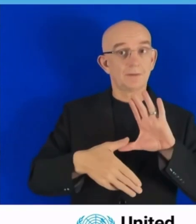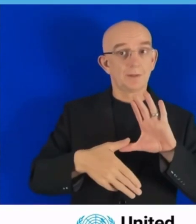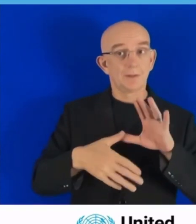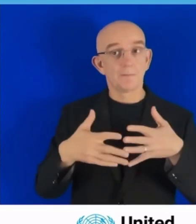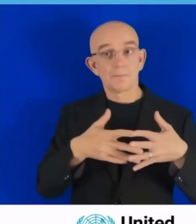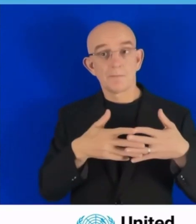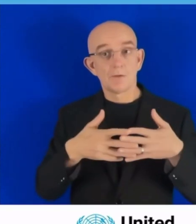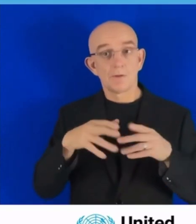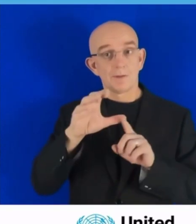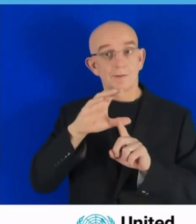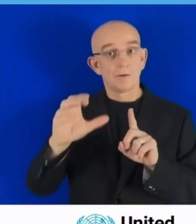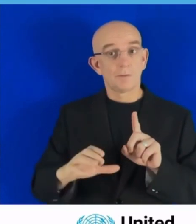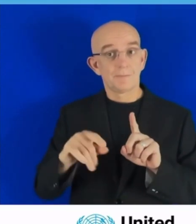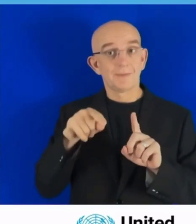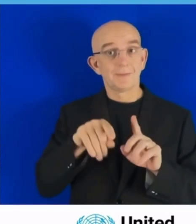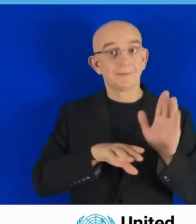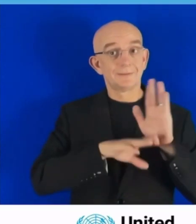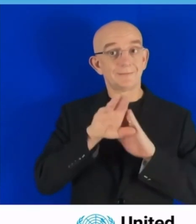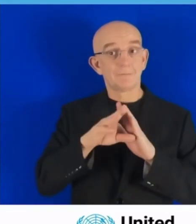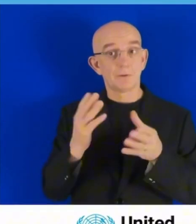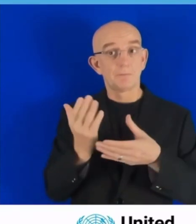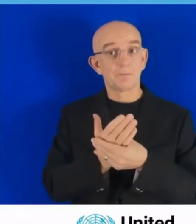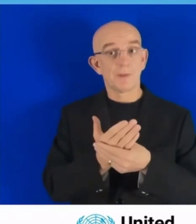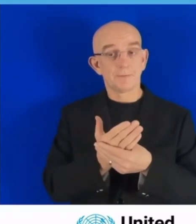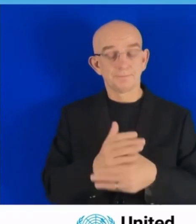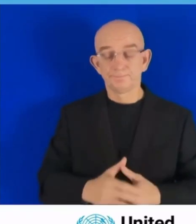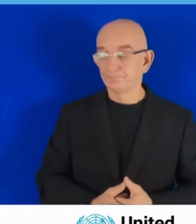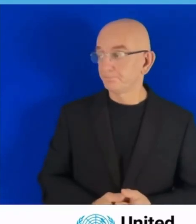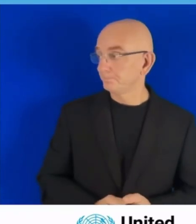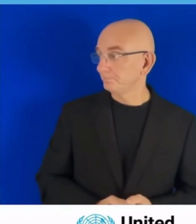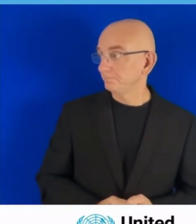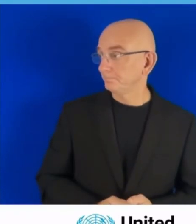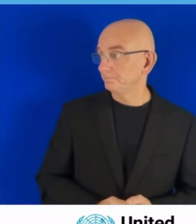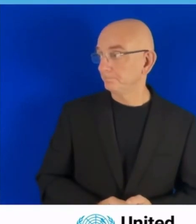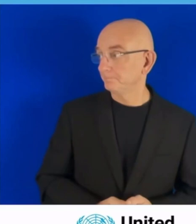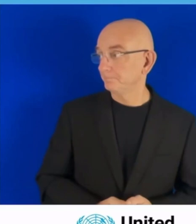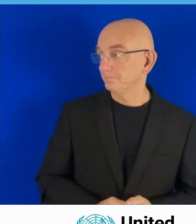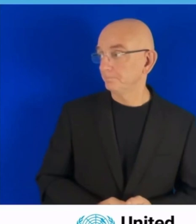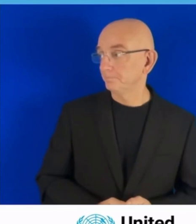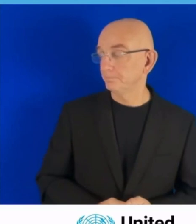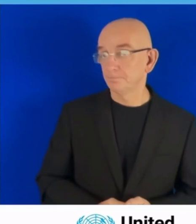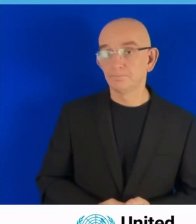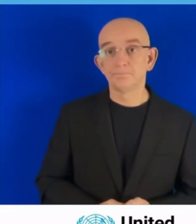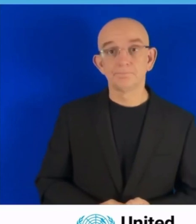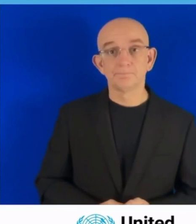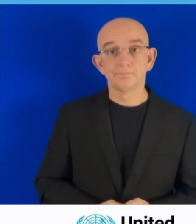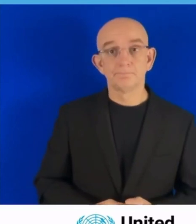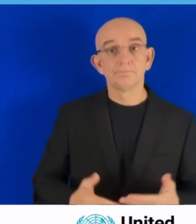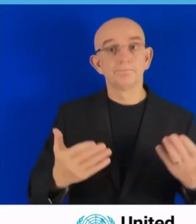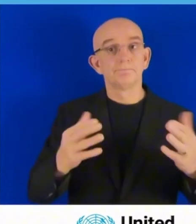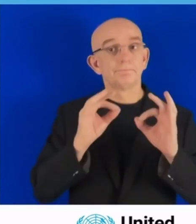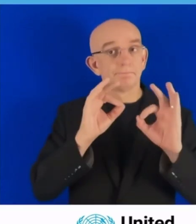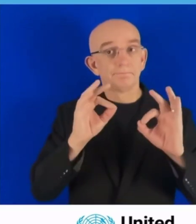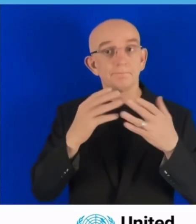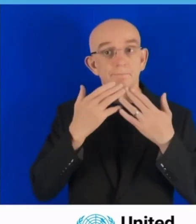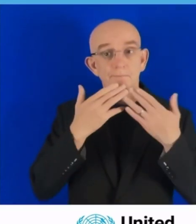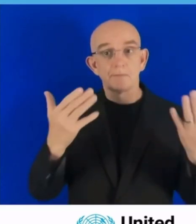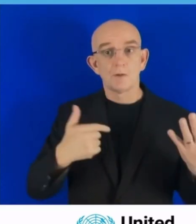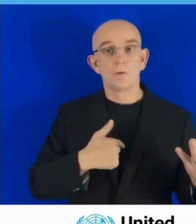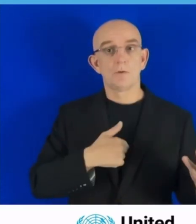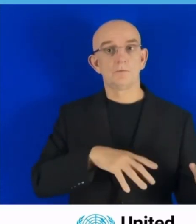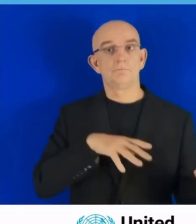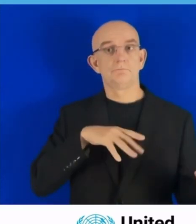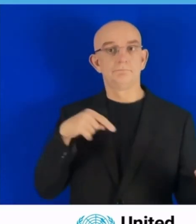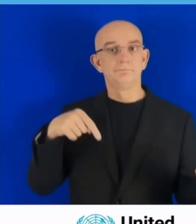Excelencias, es un honor dar este mensaje en representación de CAF, Banco de Desarrollo de América Latina y el Caribe, y como